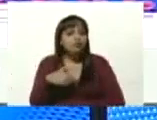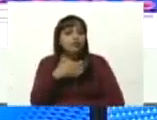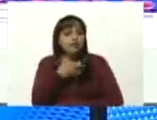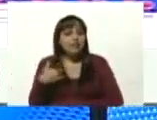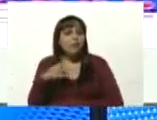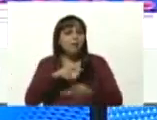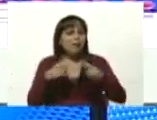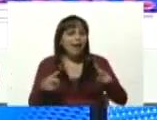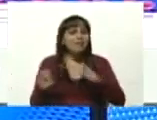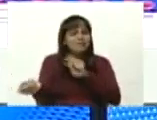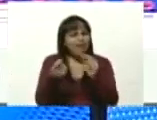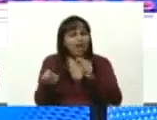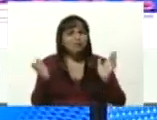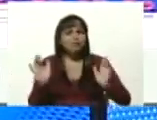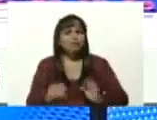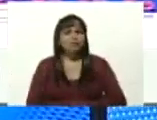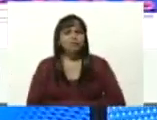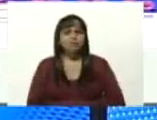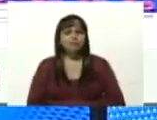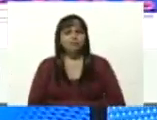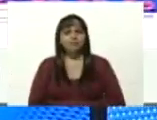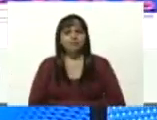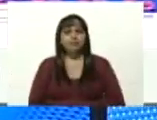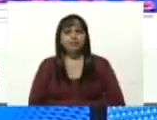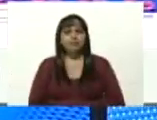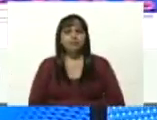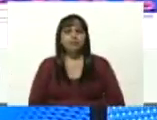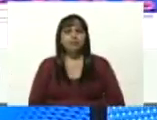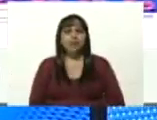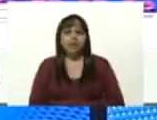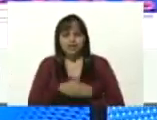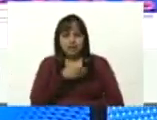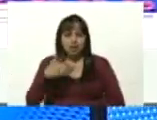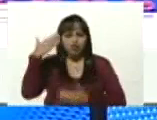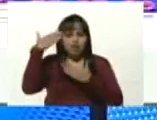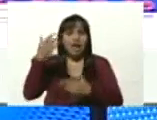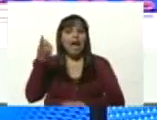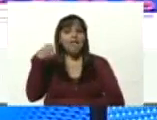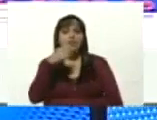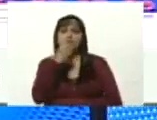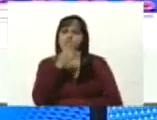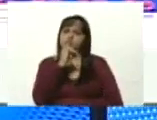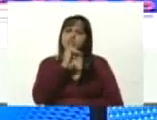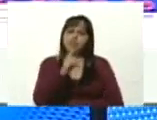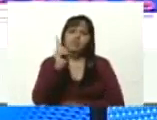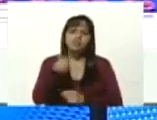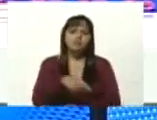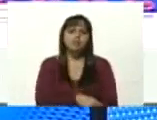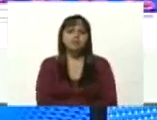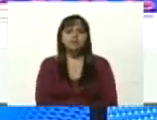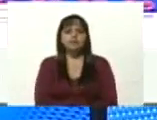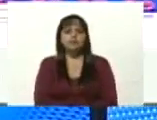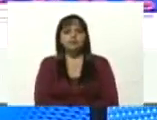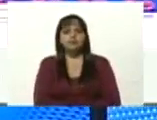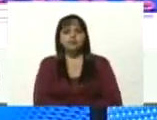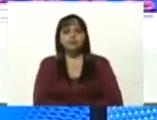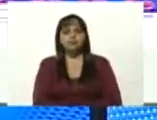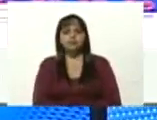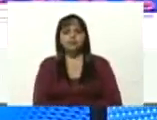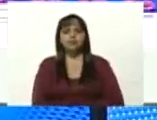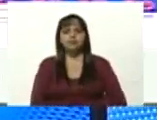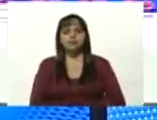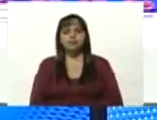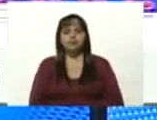paz diálogo quiero saludar fíjense ustedes ayer hubo una buena noticia también el doctor